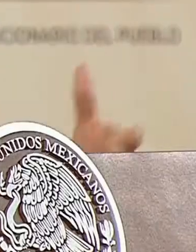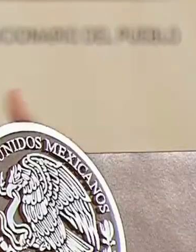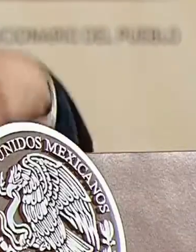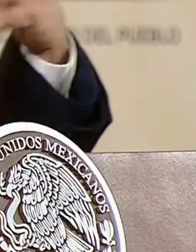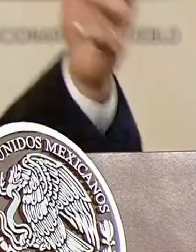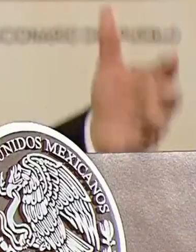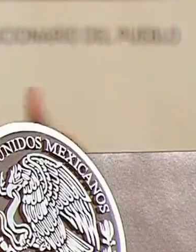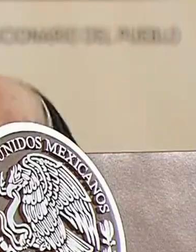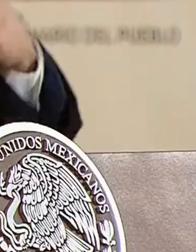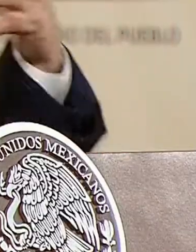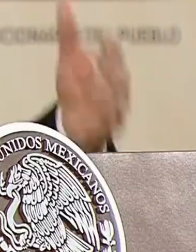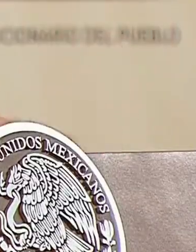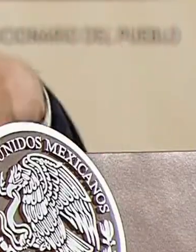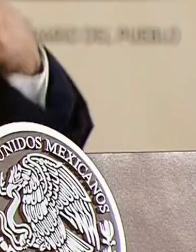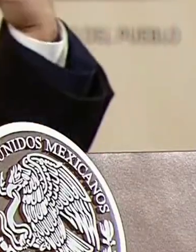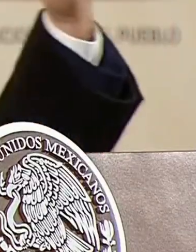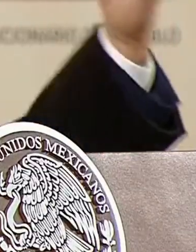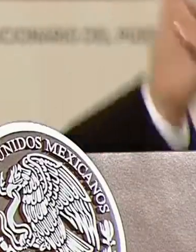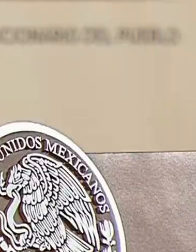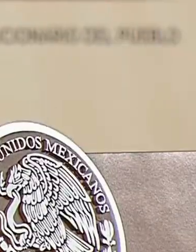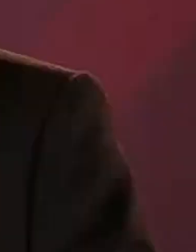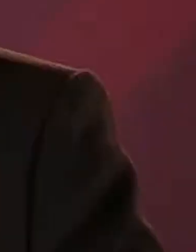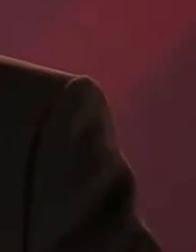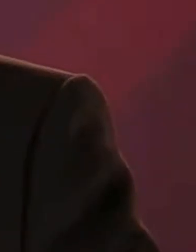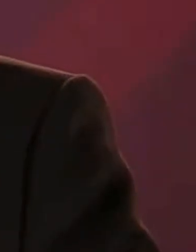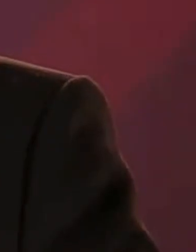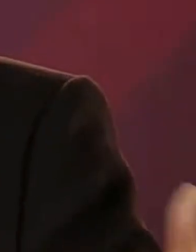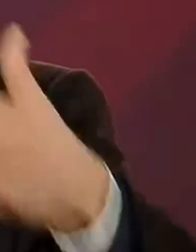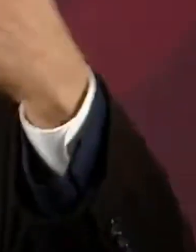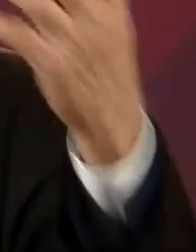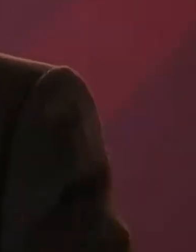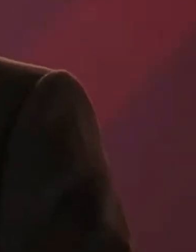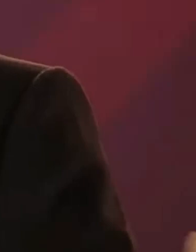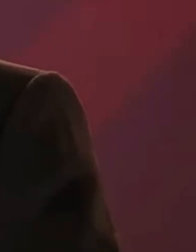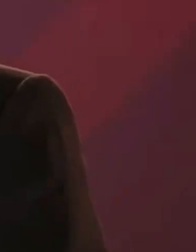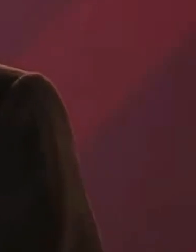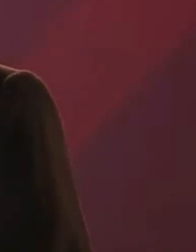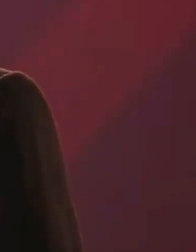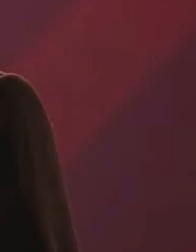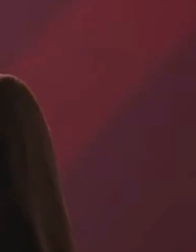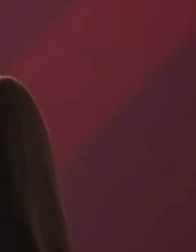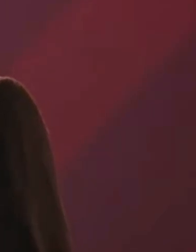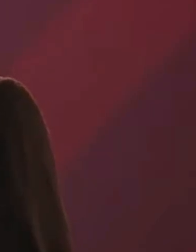consiste en que las cosas en apariencia cambian para seguir igual,